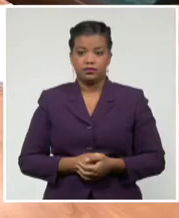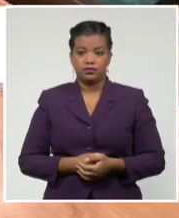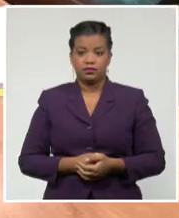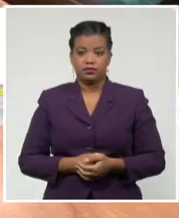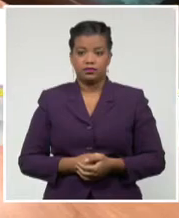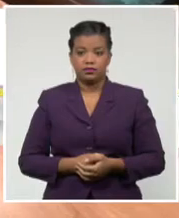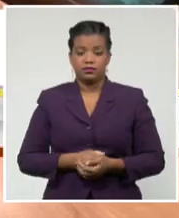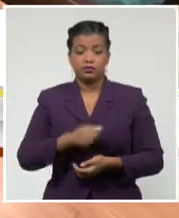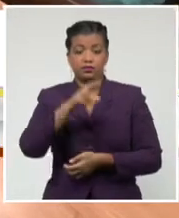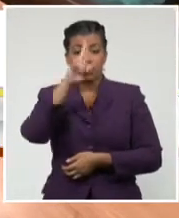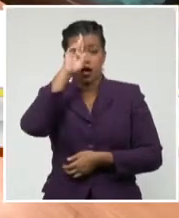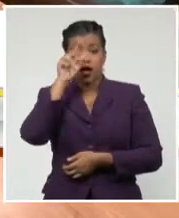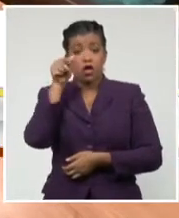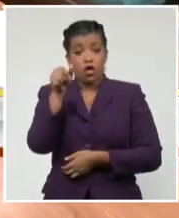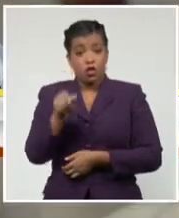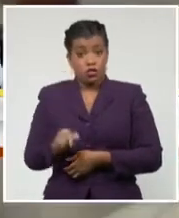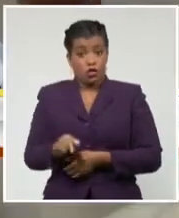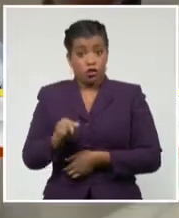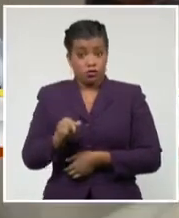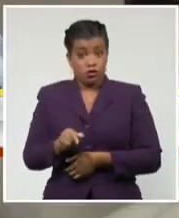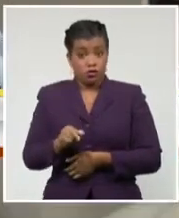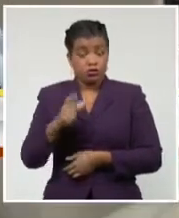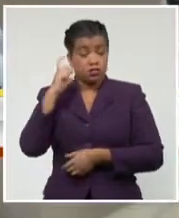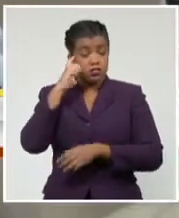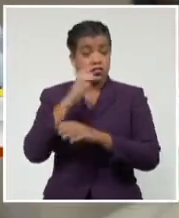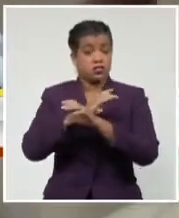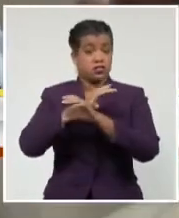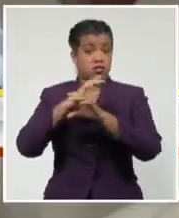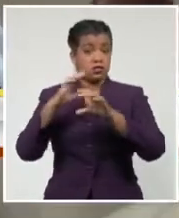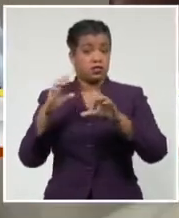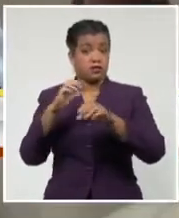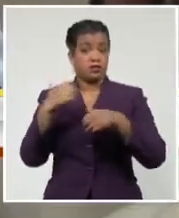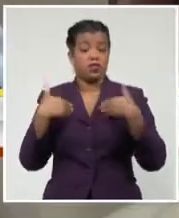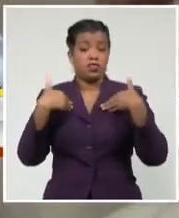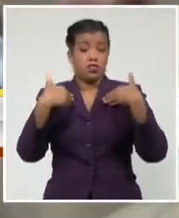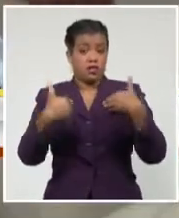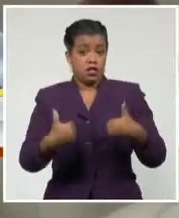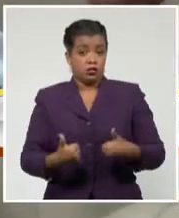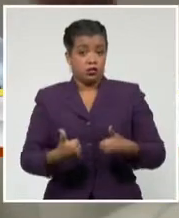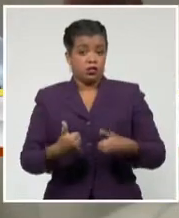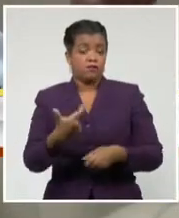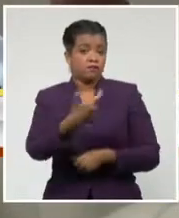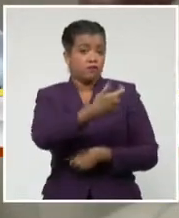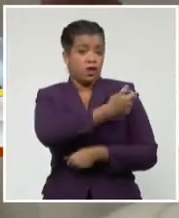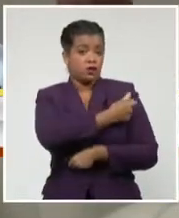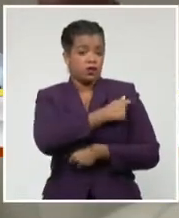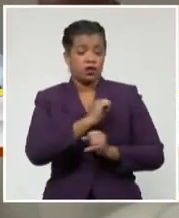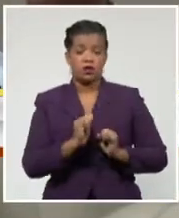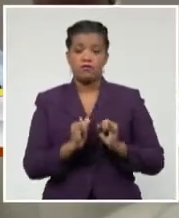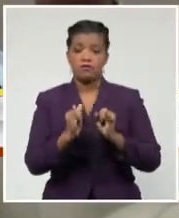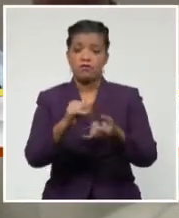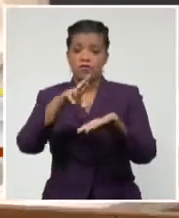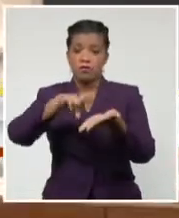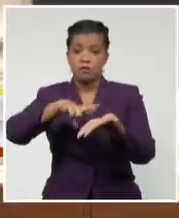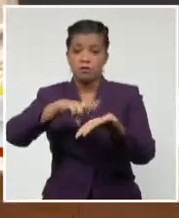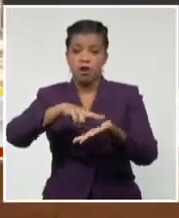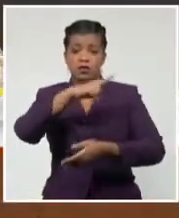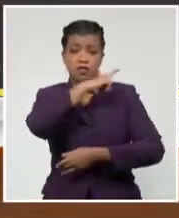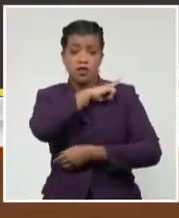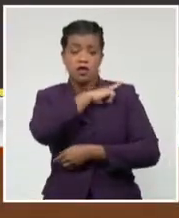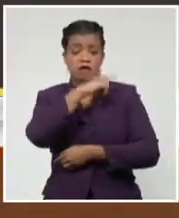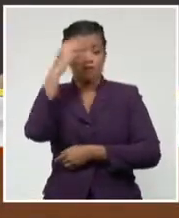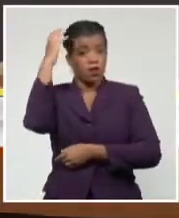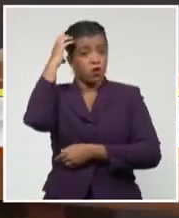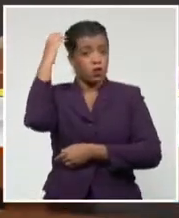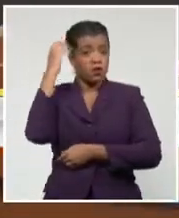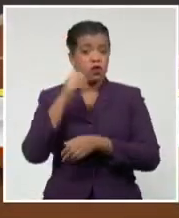El doctor en ciencias Vicente Vérez Bencomo, director general del Instituto Feinlein de Vacunas, informó este martes a la máxima dirección del Estado y del Gobierno